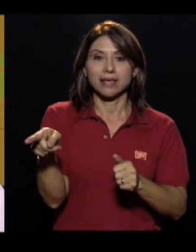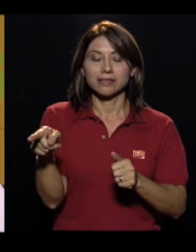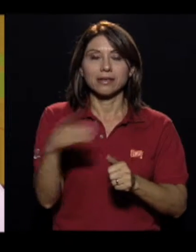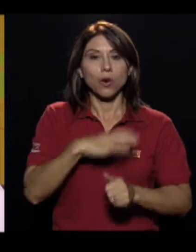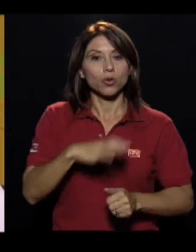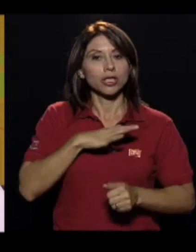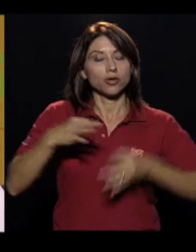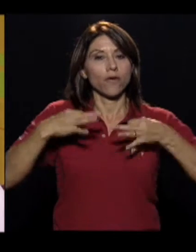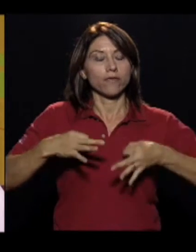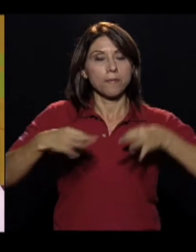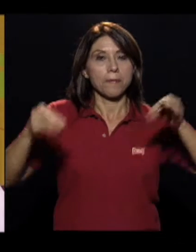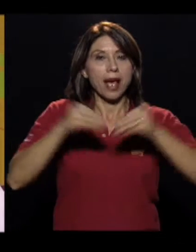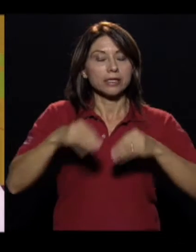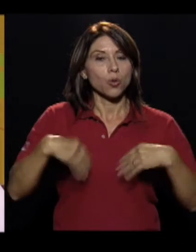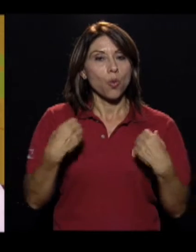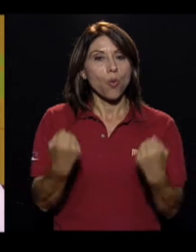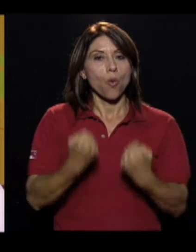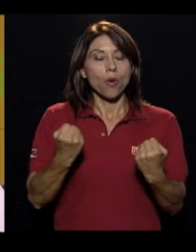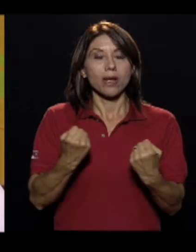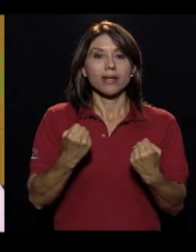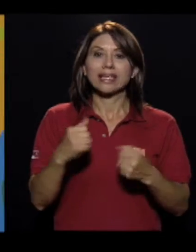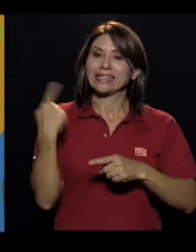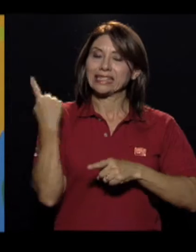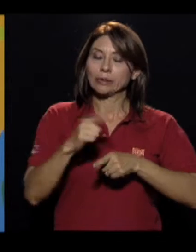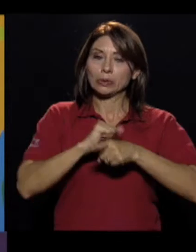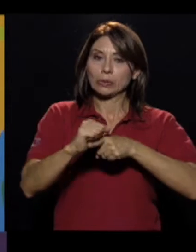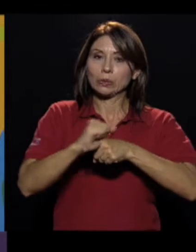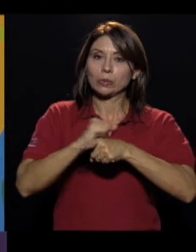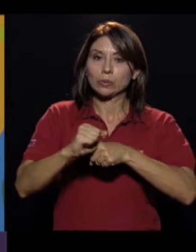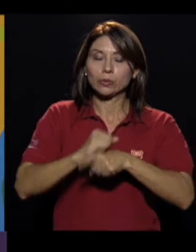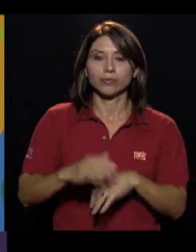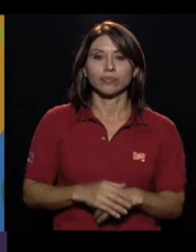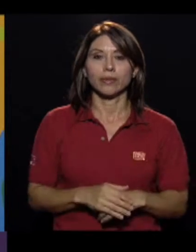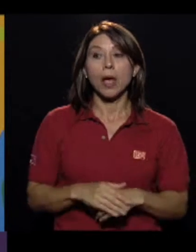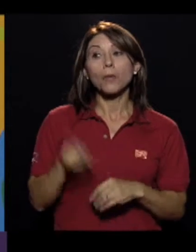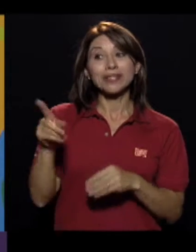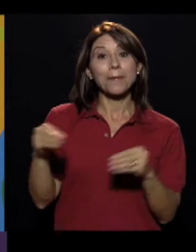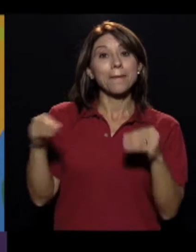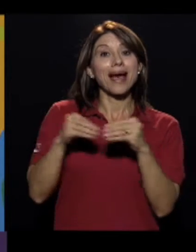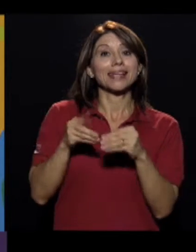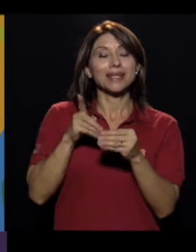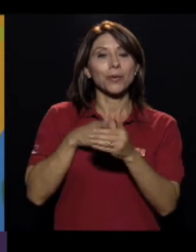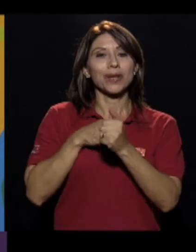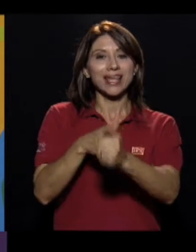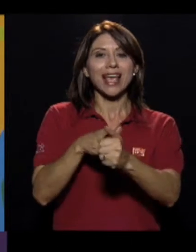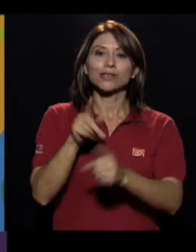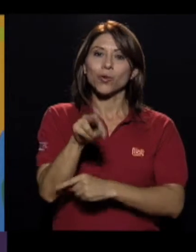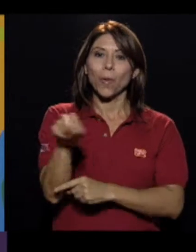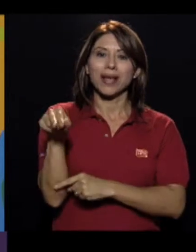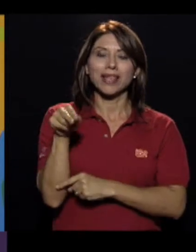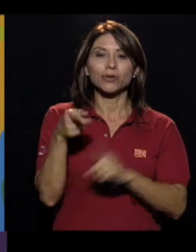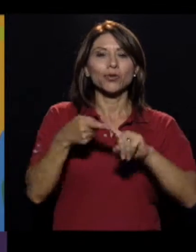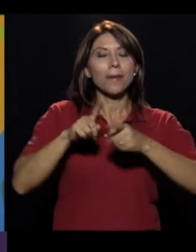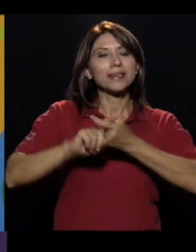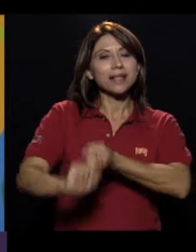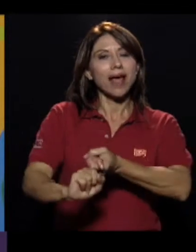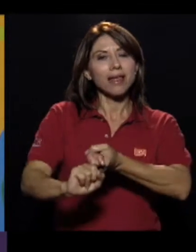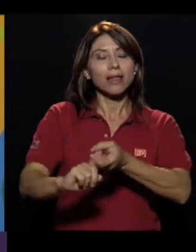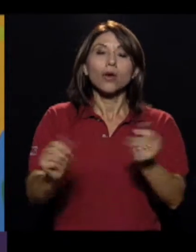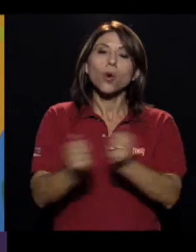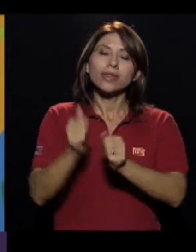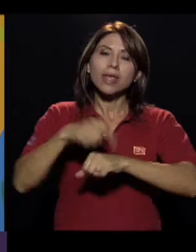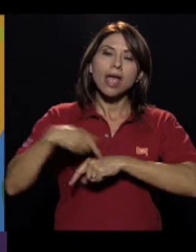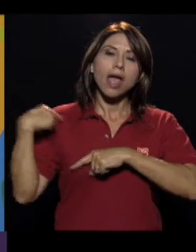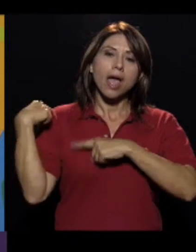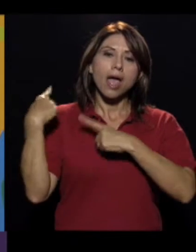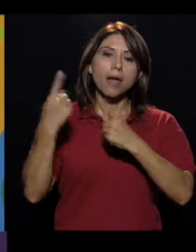y los entrenamientos tienen que ser constantes. Es más, que un guía es un compañero, es una amistad, que nosotros con el tiempo,